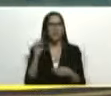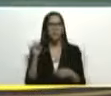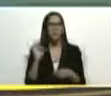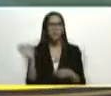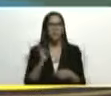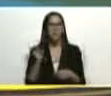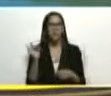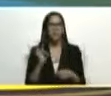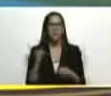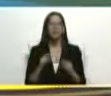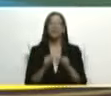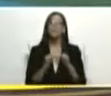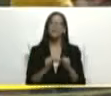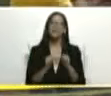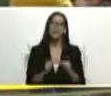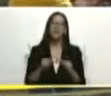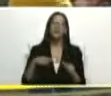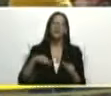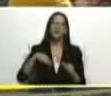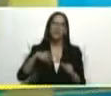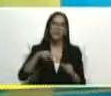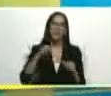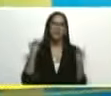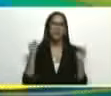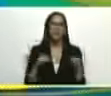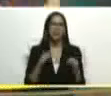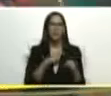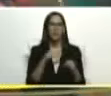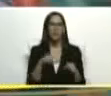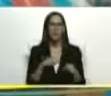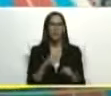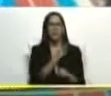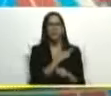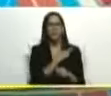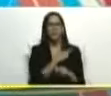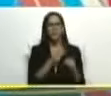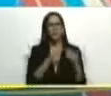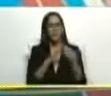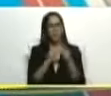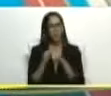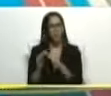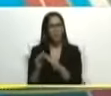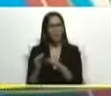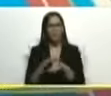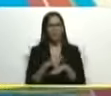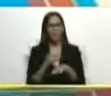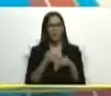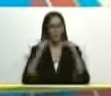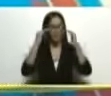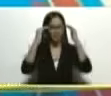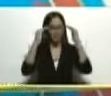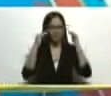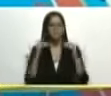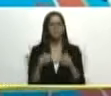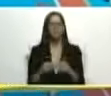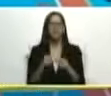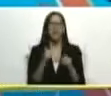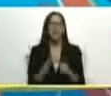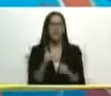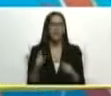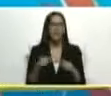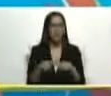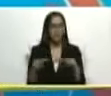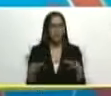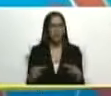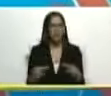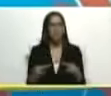pero seguimos caminando aquí con nuestra jefa de comunidad porque mi comandante en cada cancha